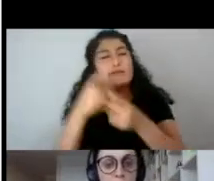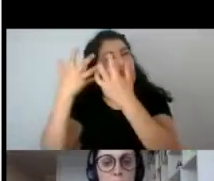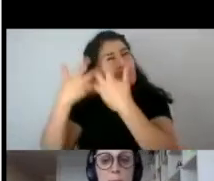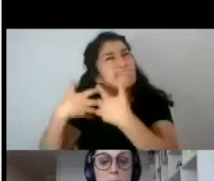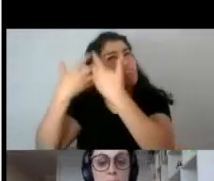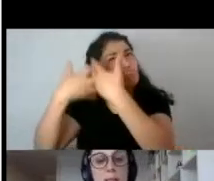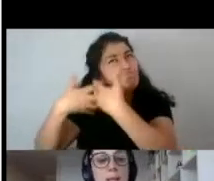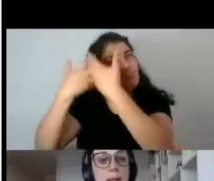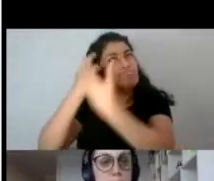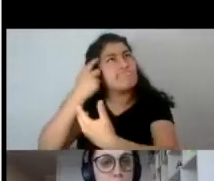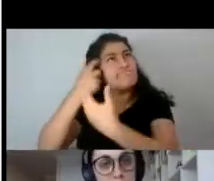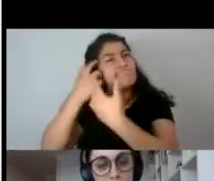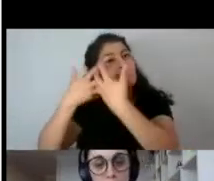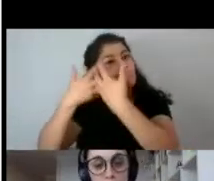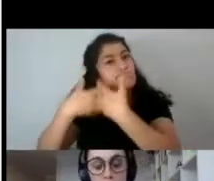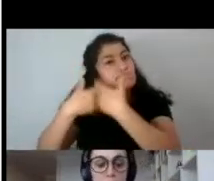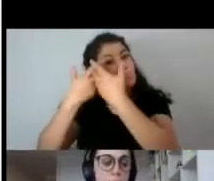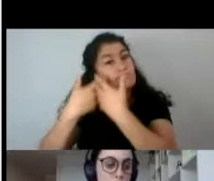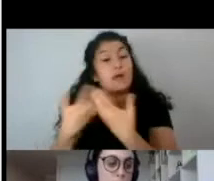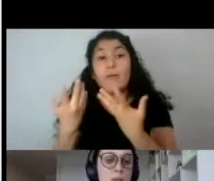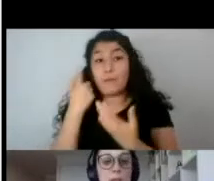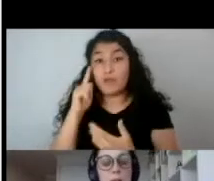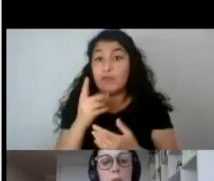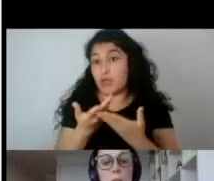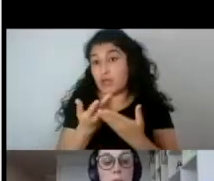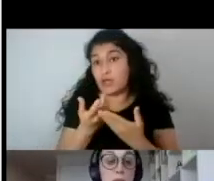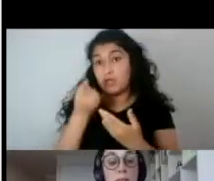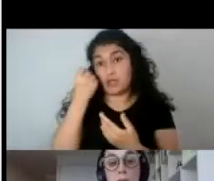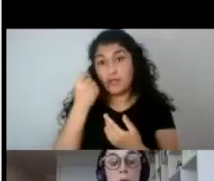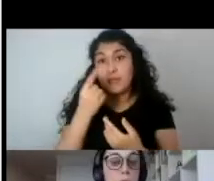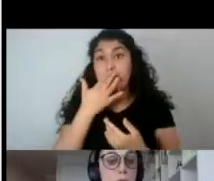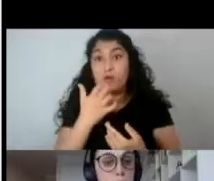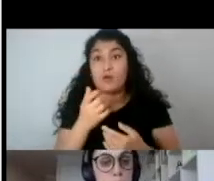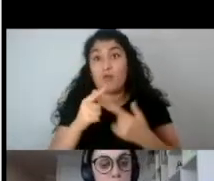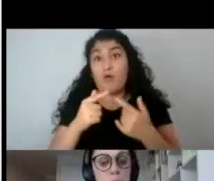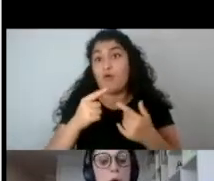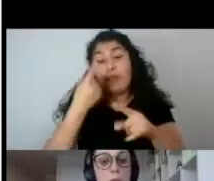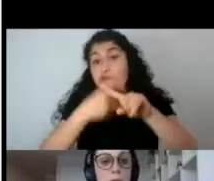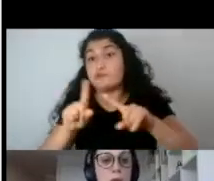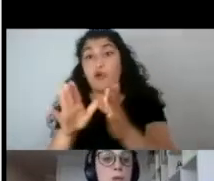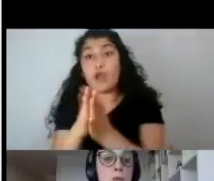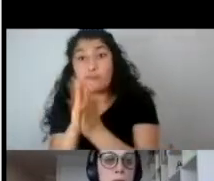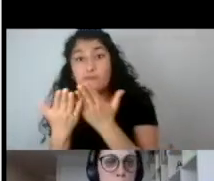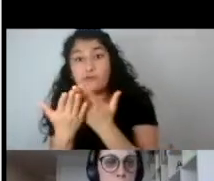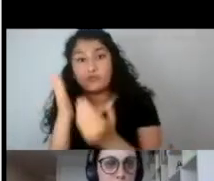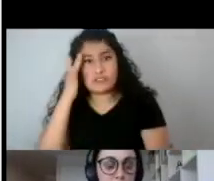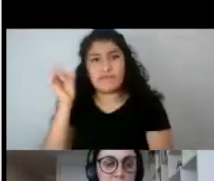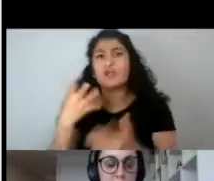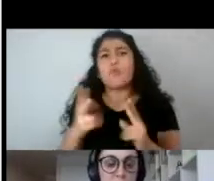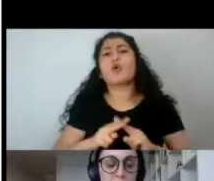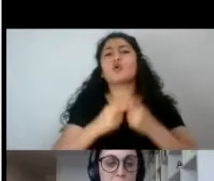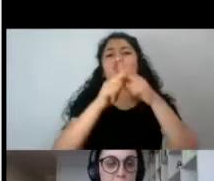entonces para tener estas herramientas, digo, en algún momento enfrentarse a otros textos y decir, bueno, ¿cómo se están construyendo los